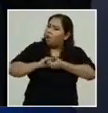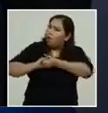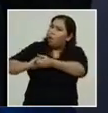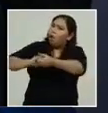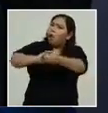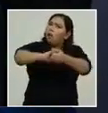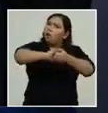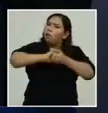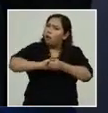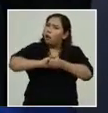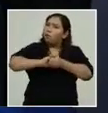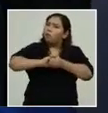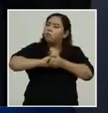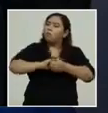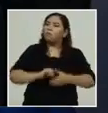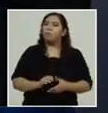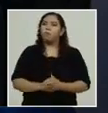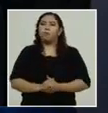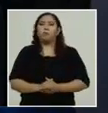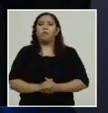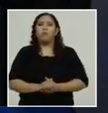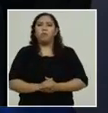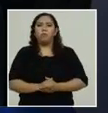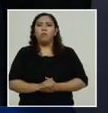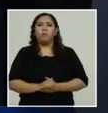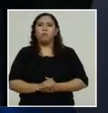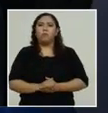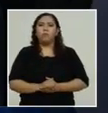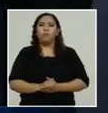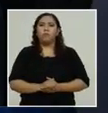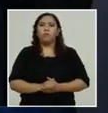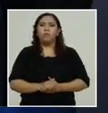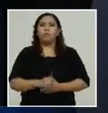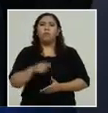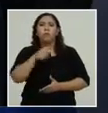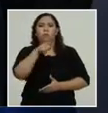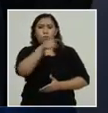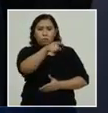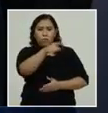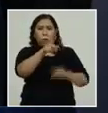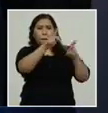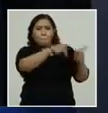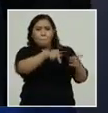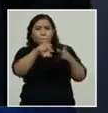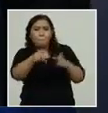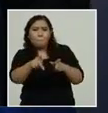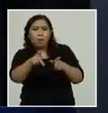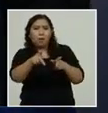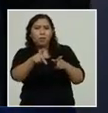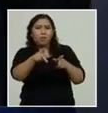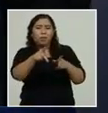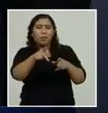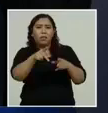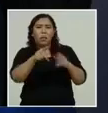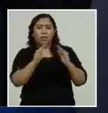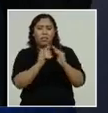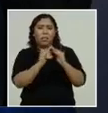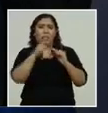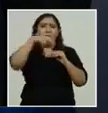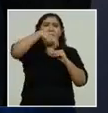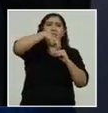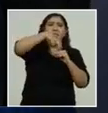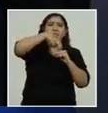que están pendientes no nos retiramos de ahí hasta que saquemos o rescatemos al último de ustedes